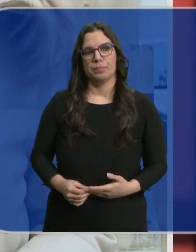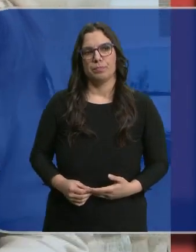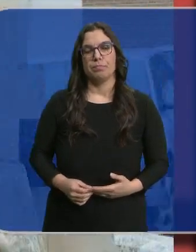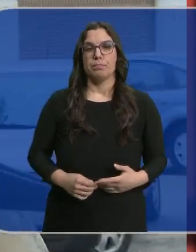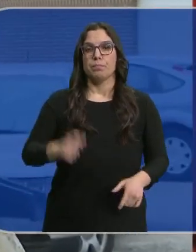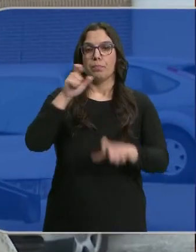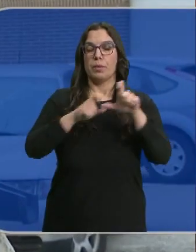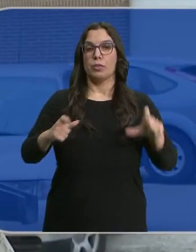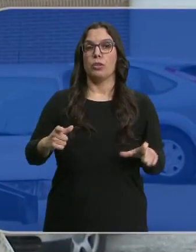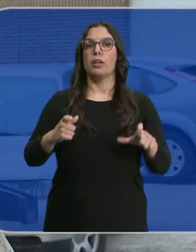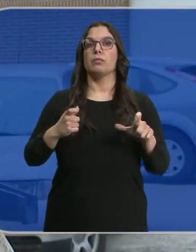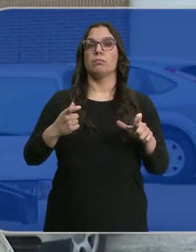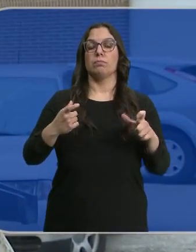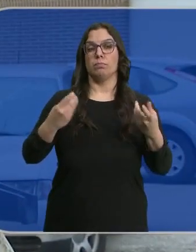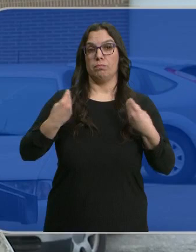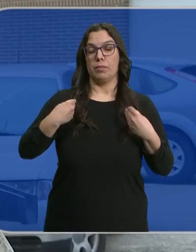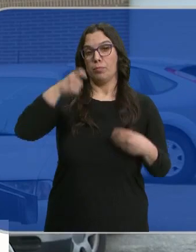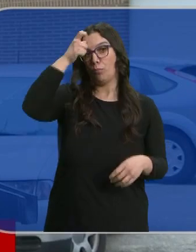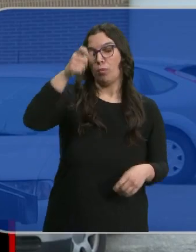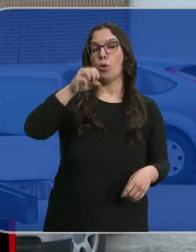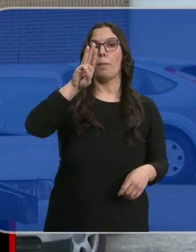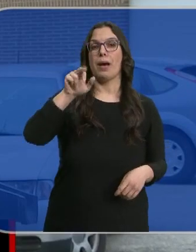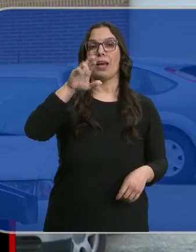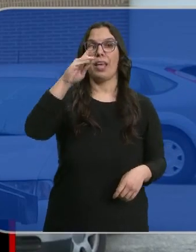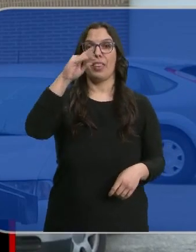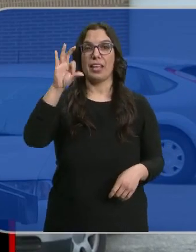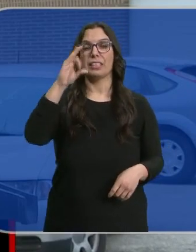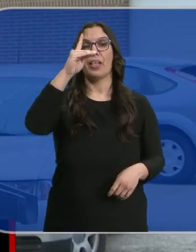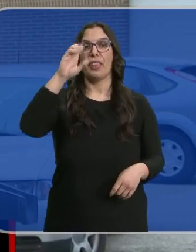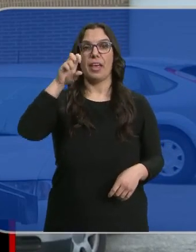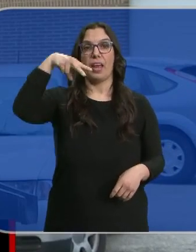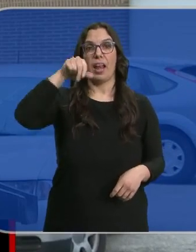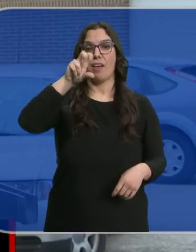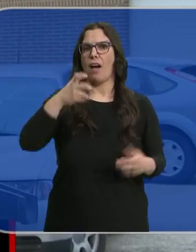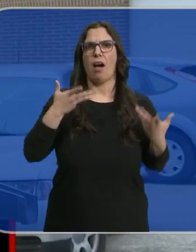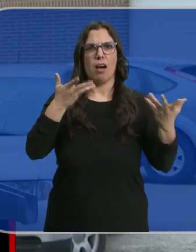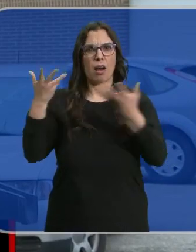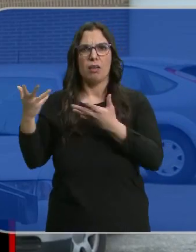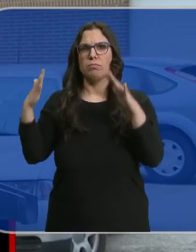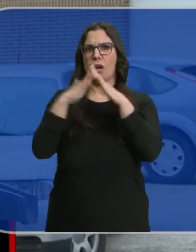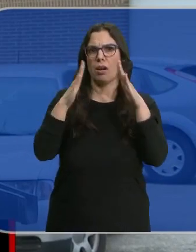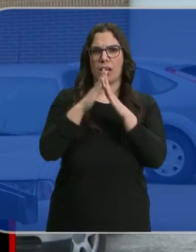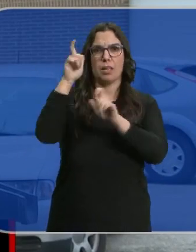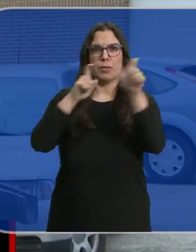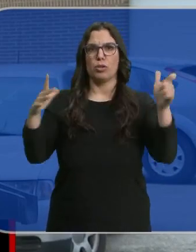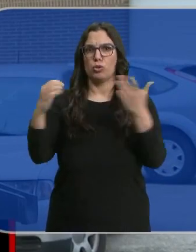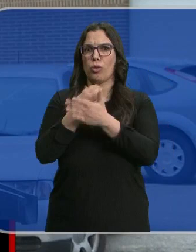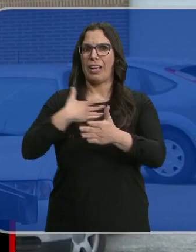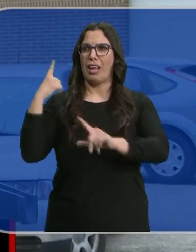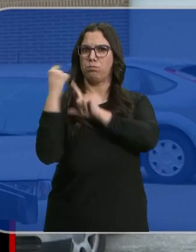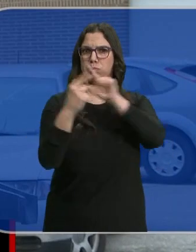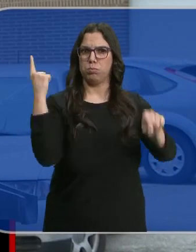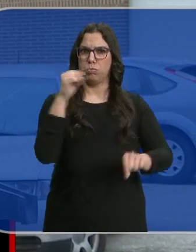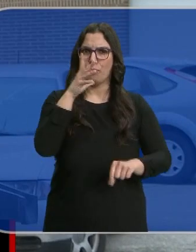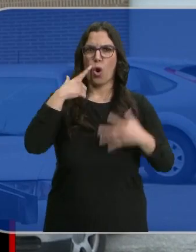Sí, los vecinos de esta localidad, de Paredes de Nava, se movilizaron de inmediato. Ofrecieron viviendas a todos aquellos que querían huir